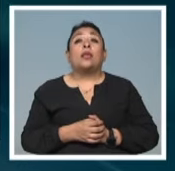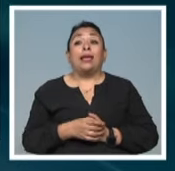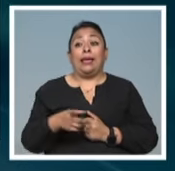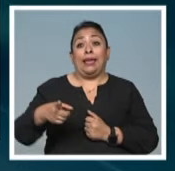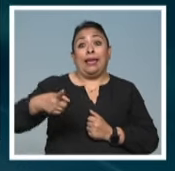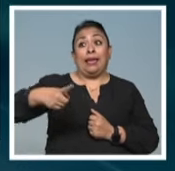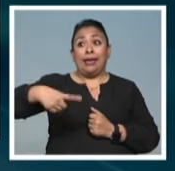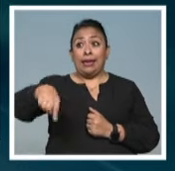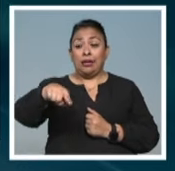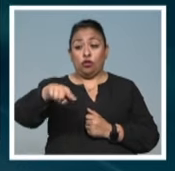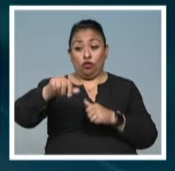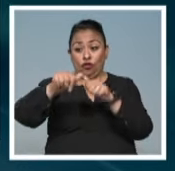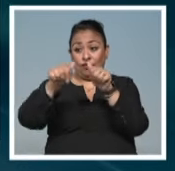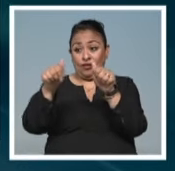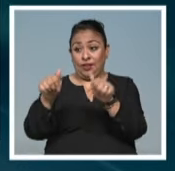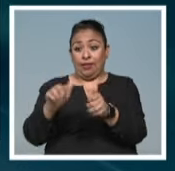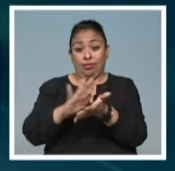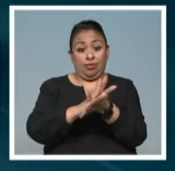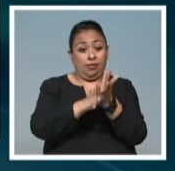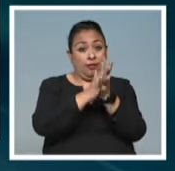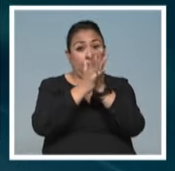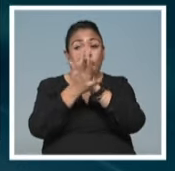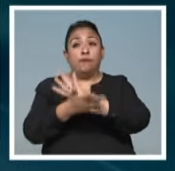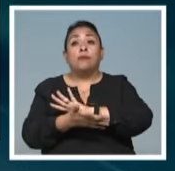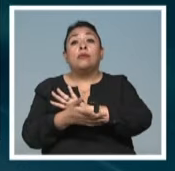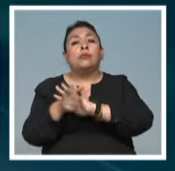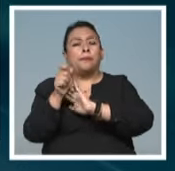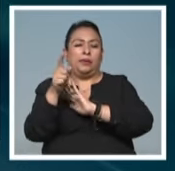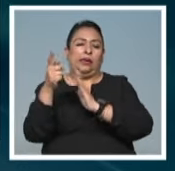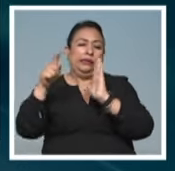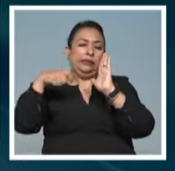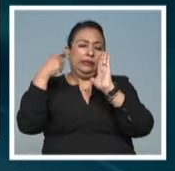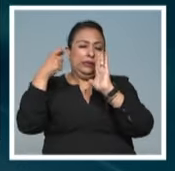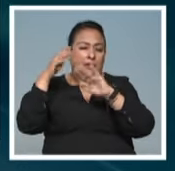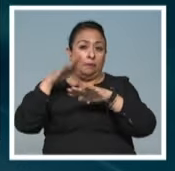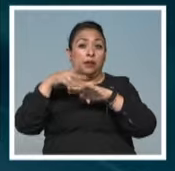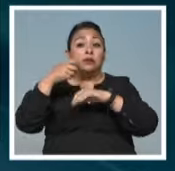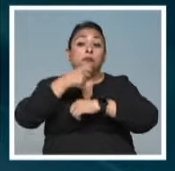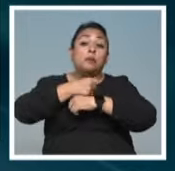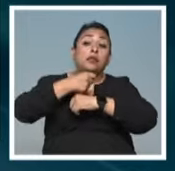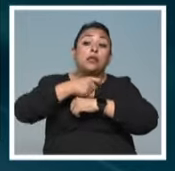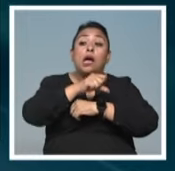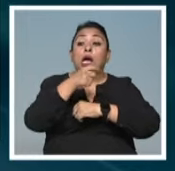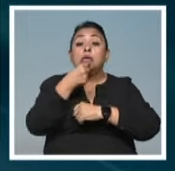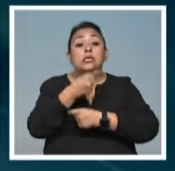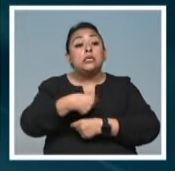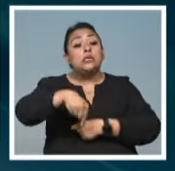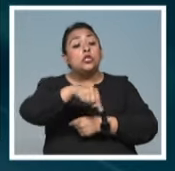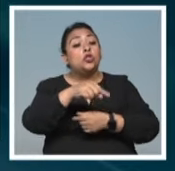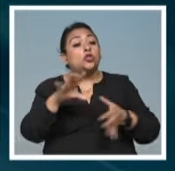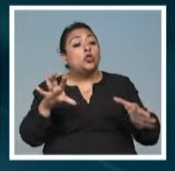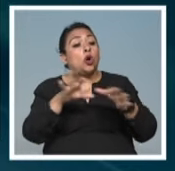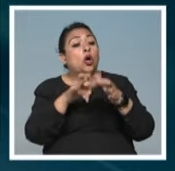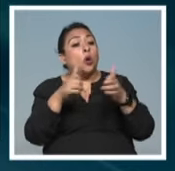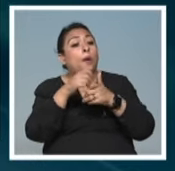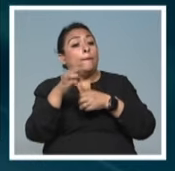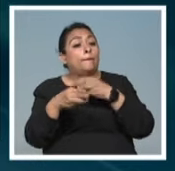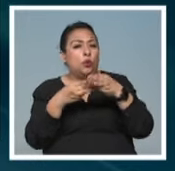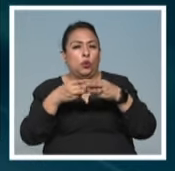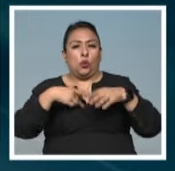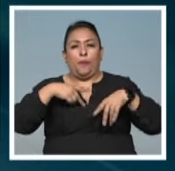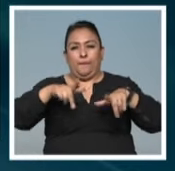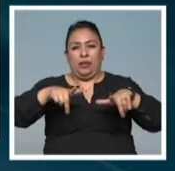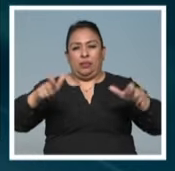Ellos han hecho del arte y de manera particular del cine, una ventana para que la infancia se conecte con el mundo y una